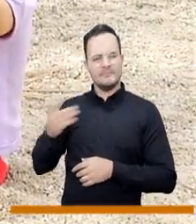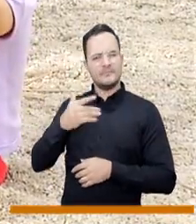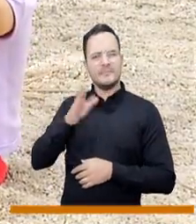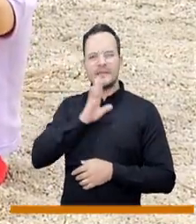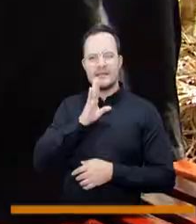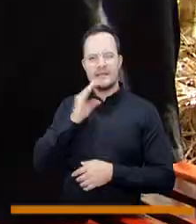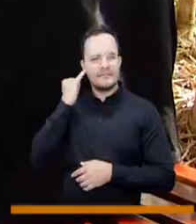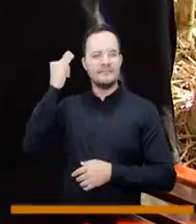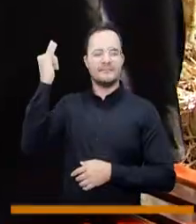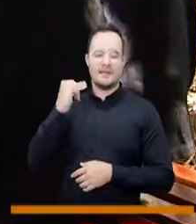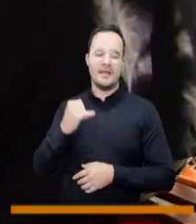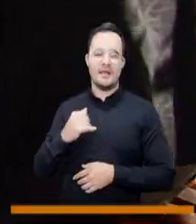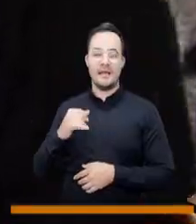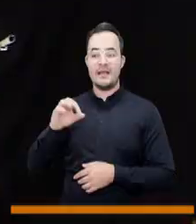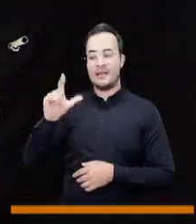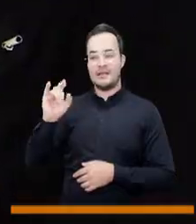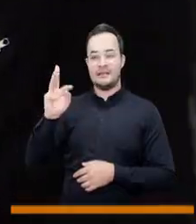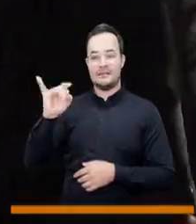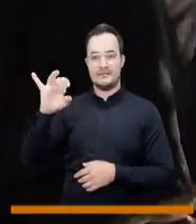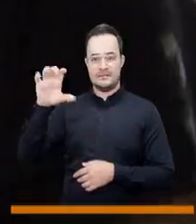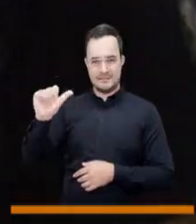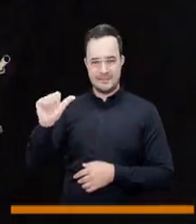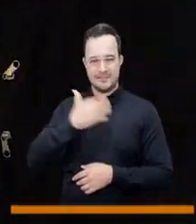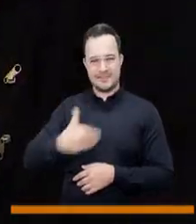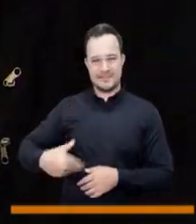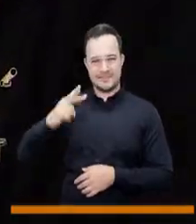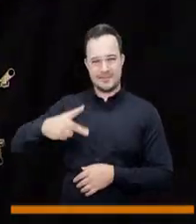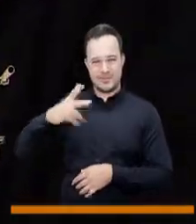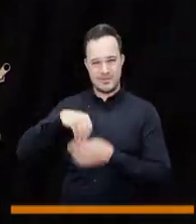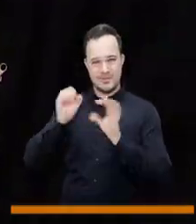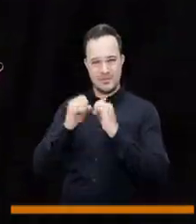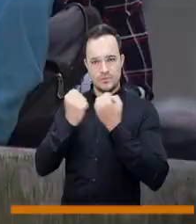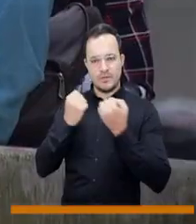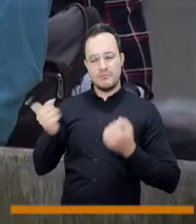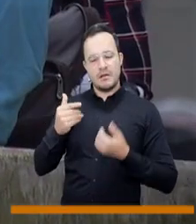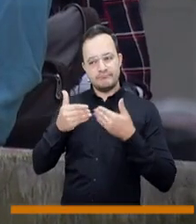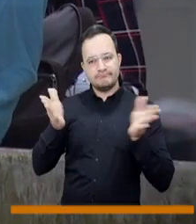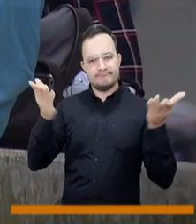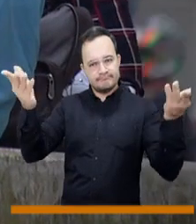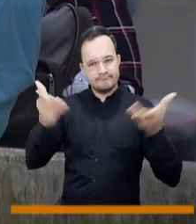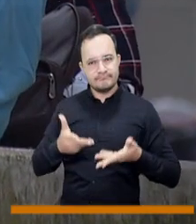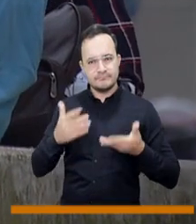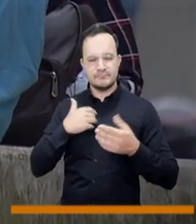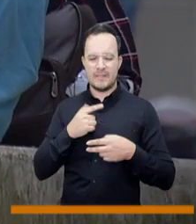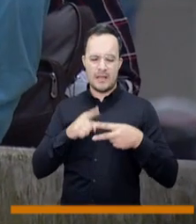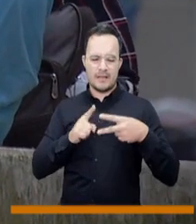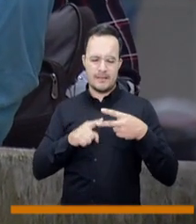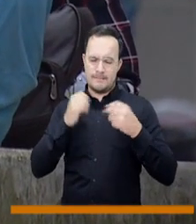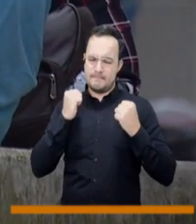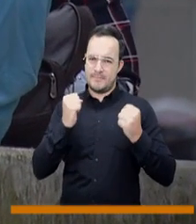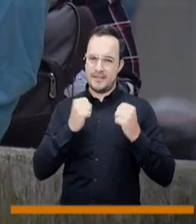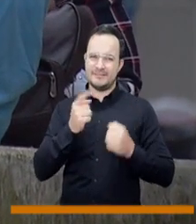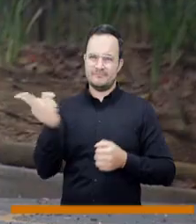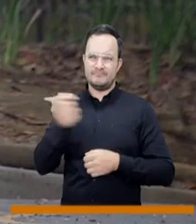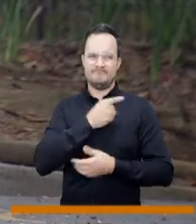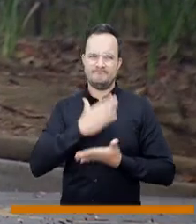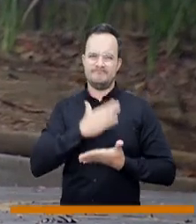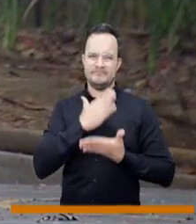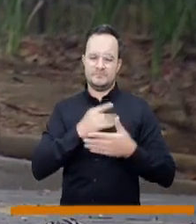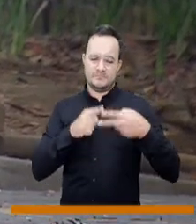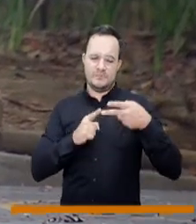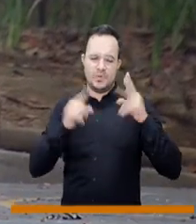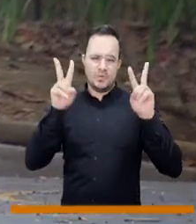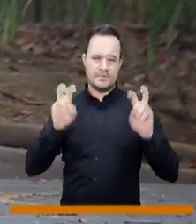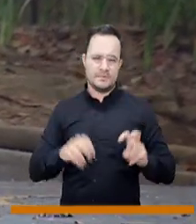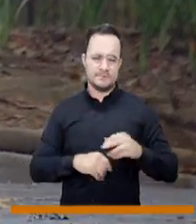propiciado por la vicepresidenta segunda, la concejala Leticia Orrego. Este busca darle a la familia elementos para atender dos